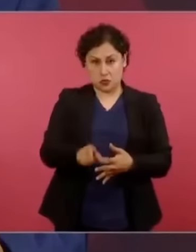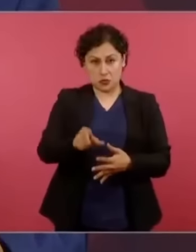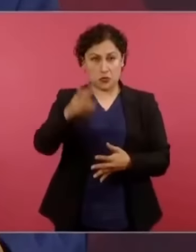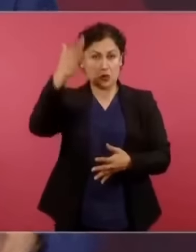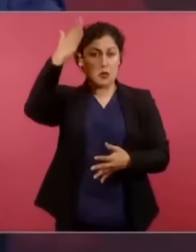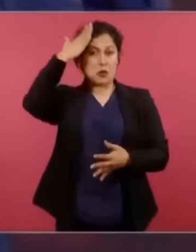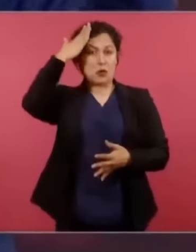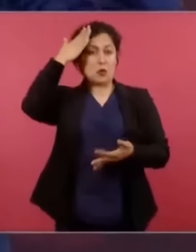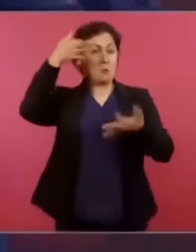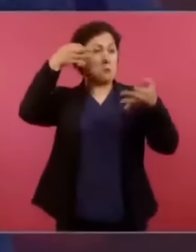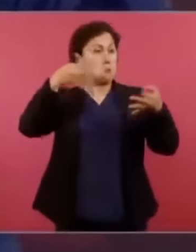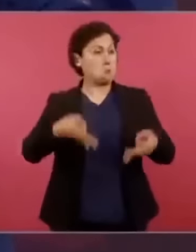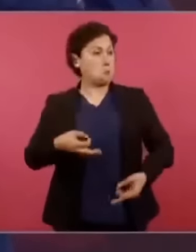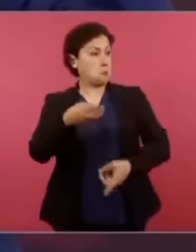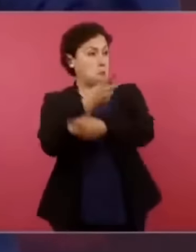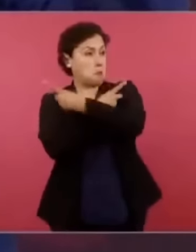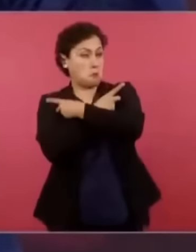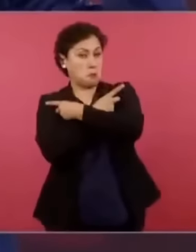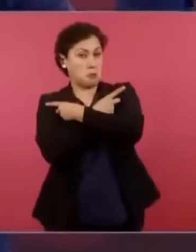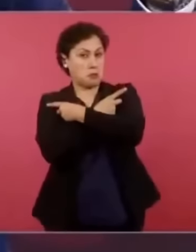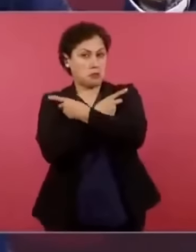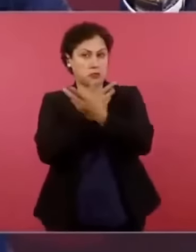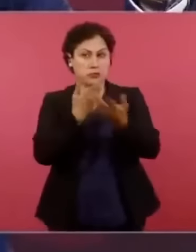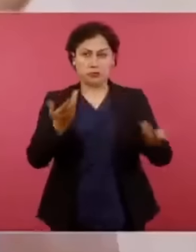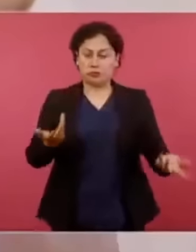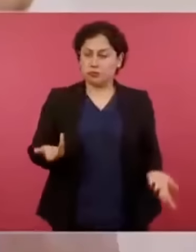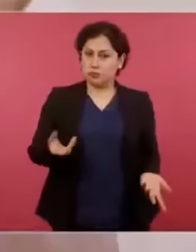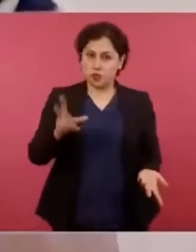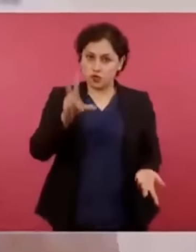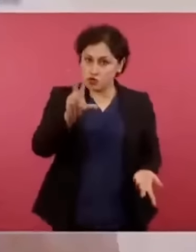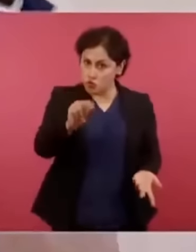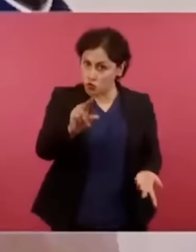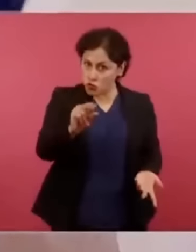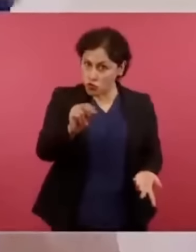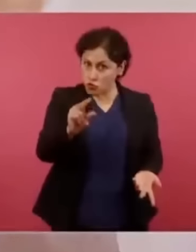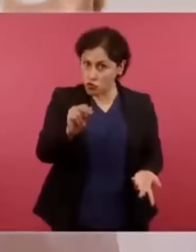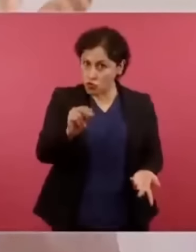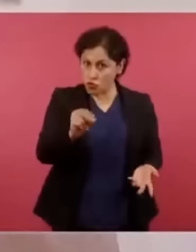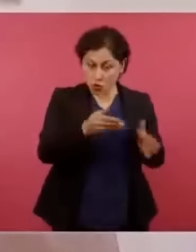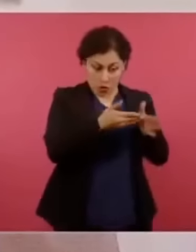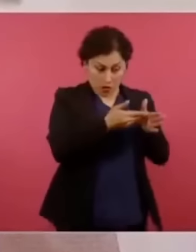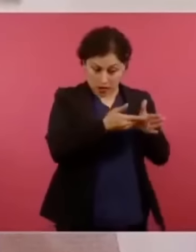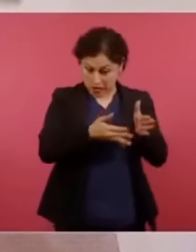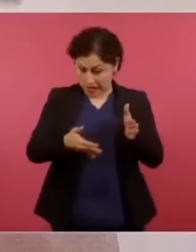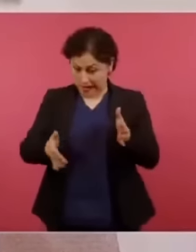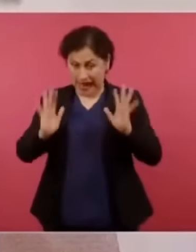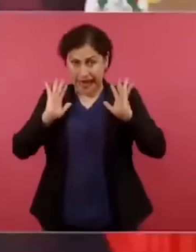¿De qué sirve todo lo que hemos hecho para despertar conciencias?